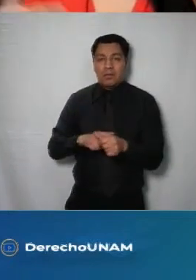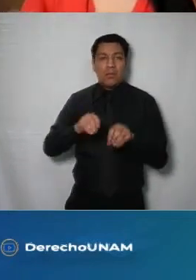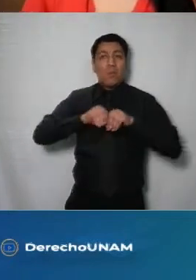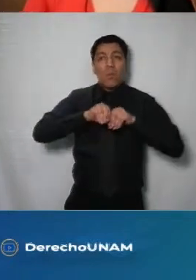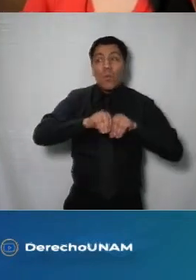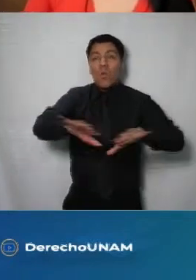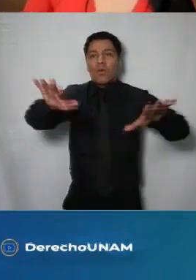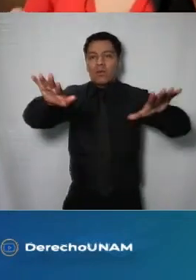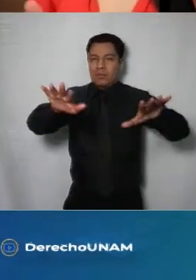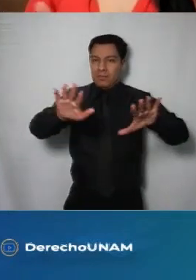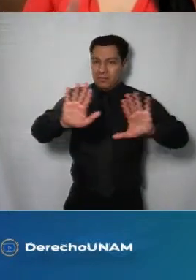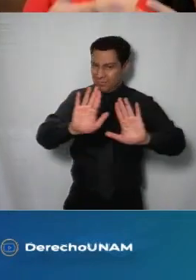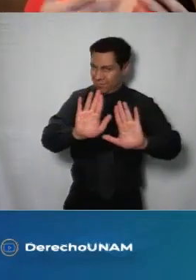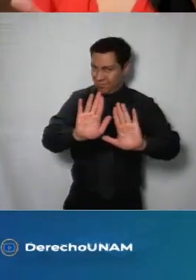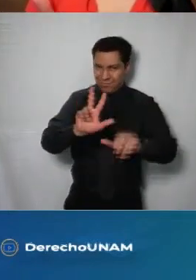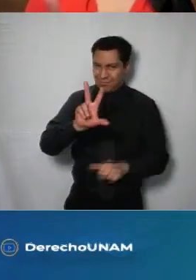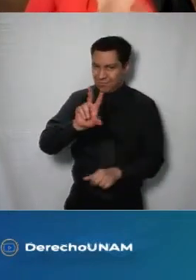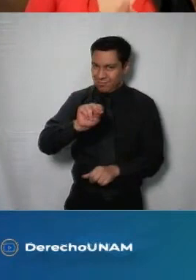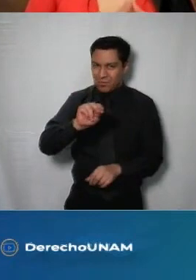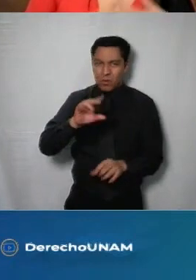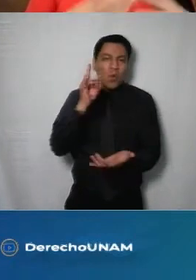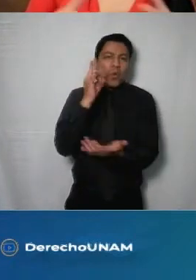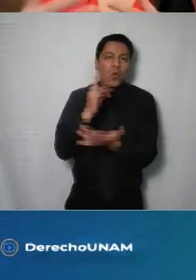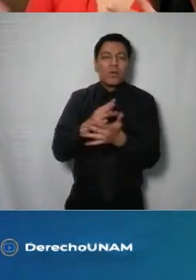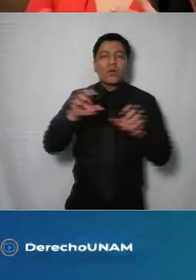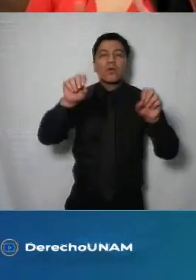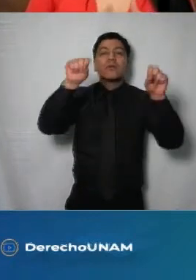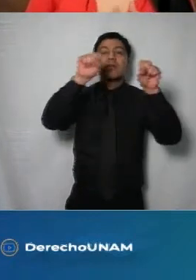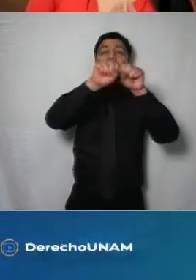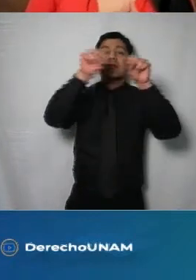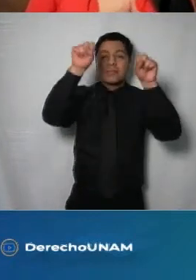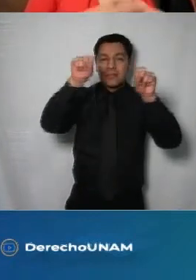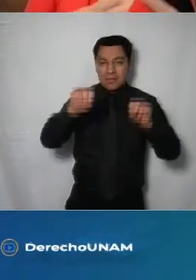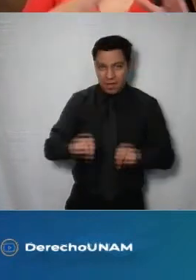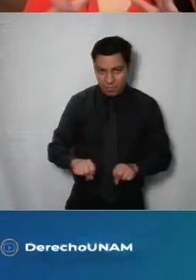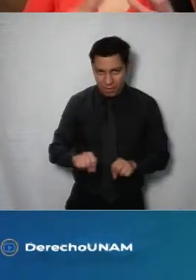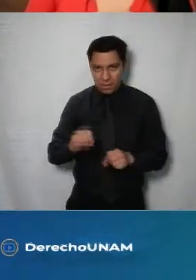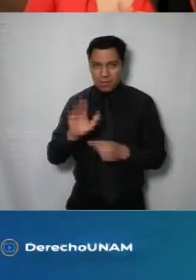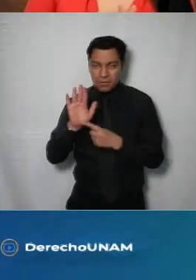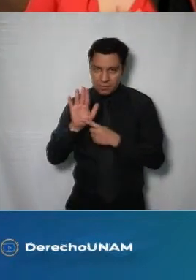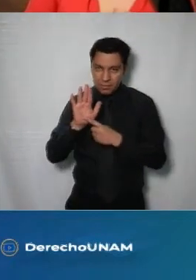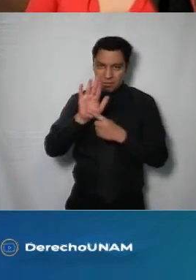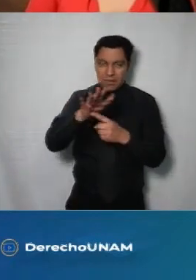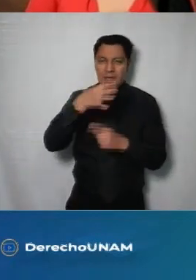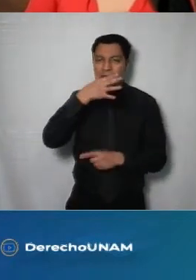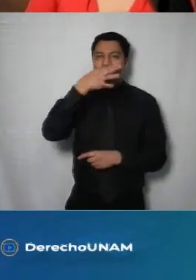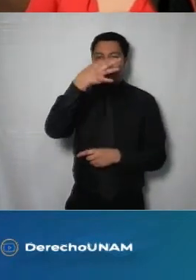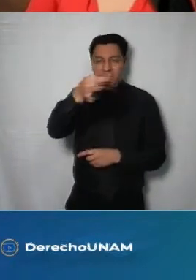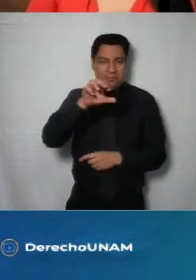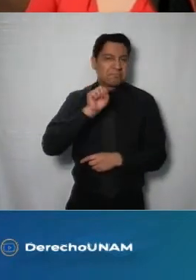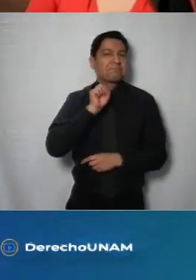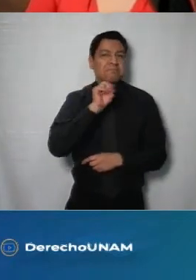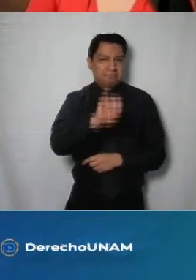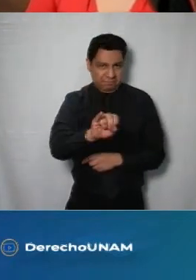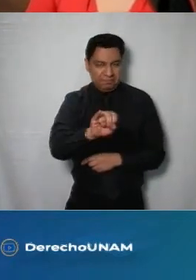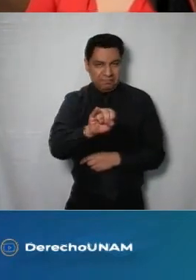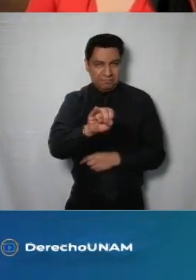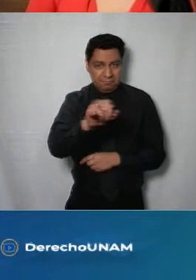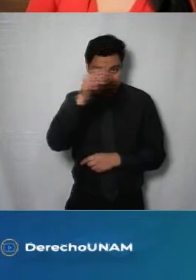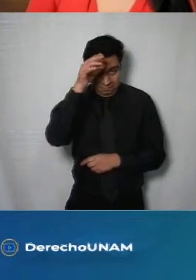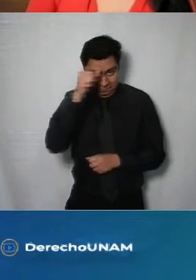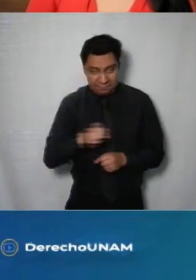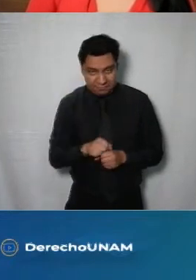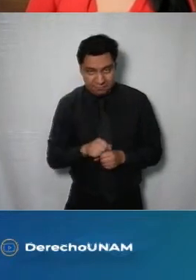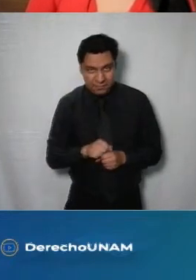conocer qué sistemas de datos personales existen y qué tipo de información tratan entre otras medidas que se toman para estos sistemas